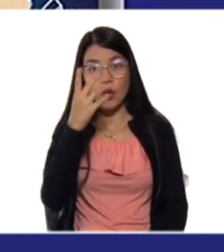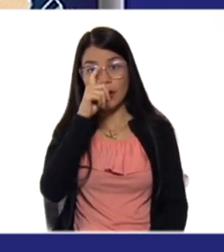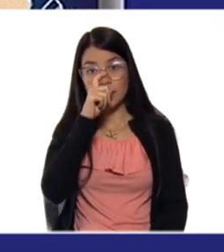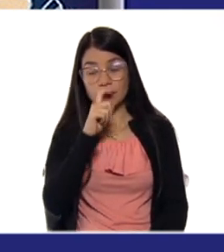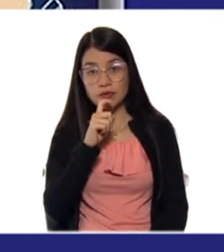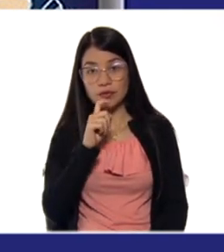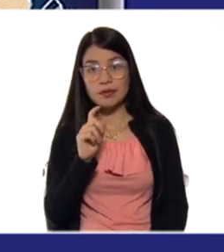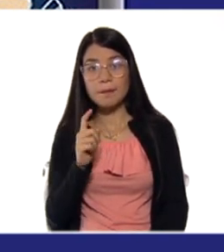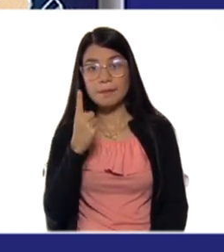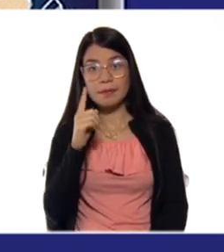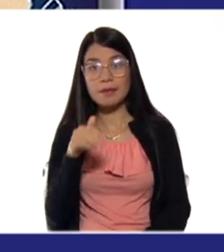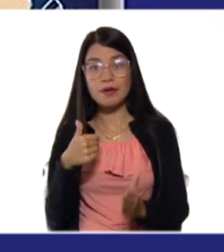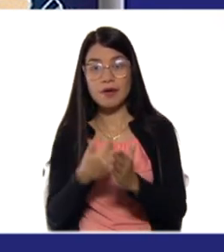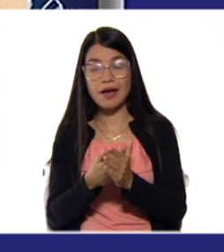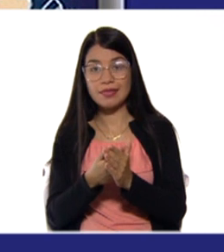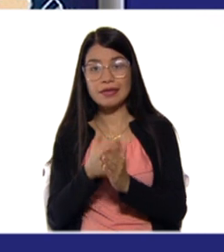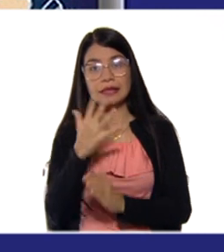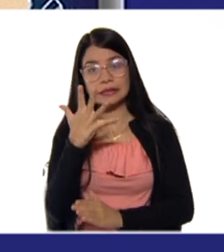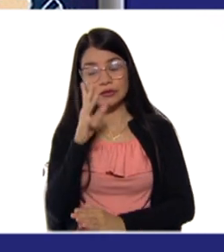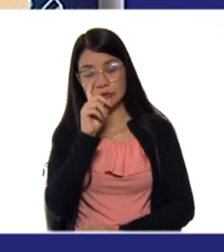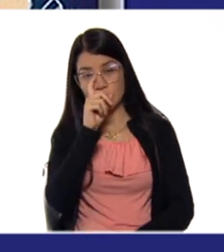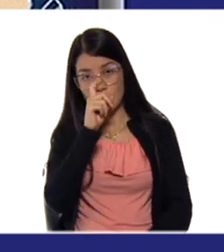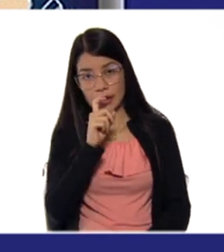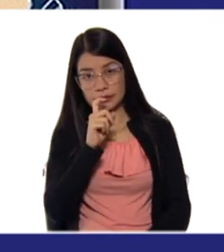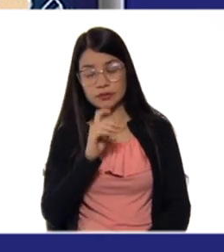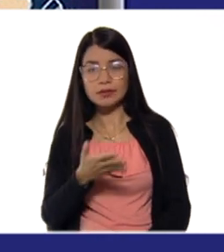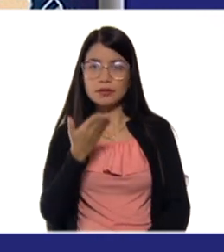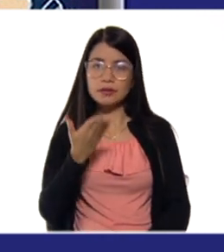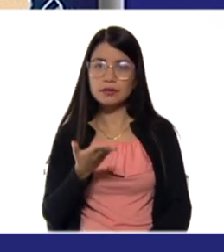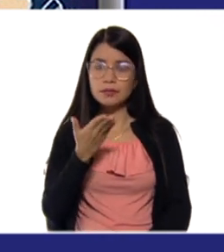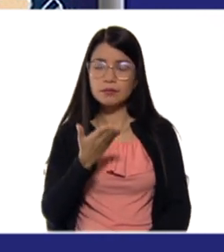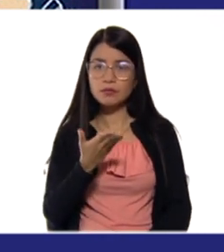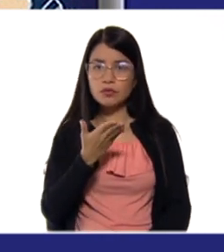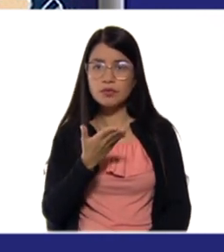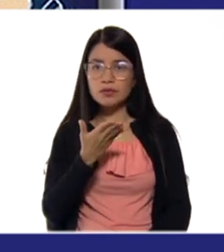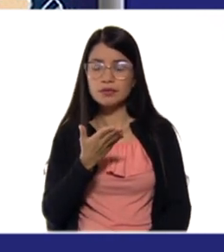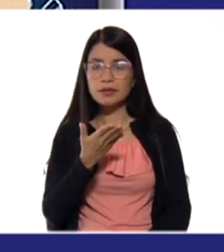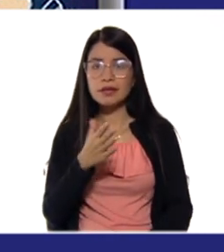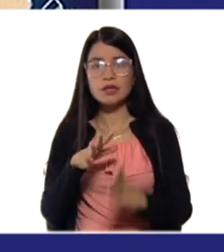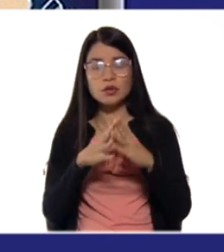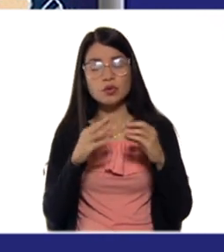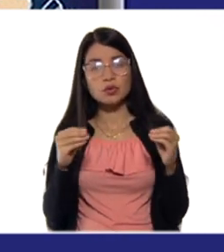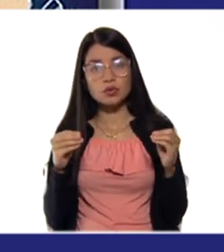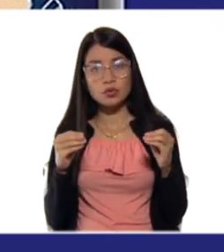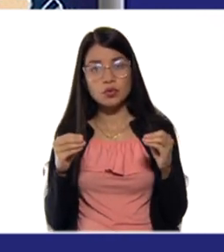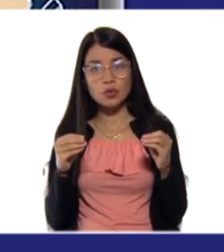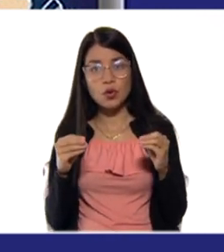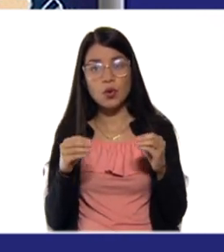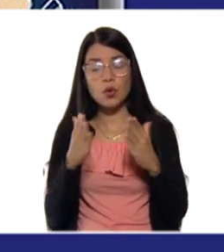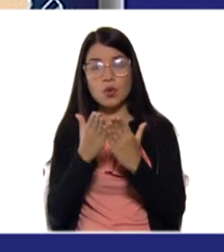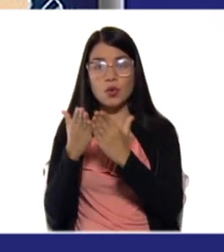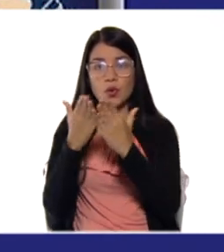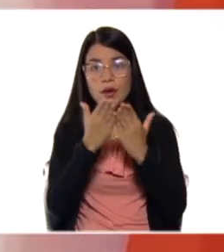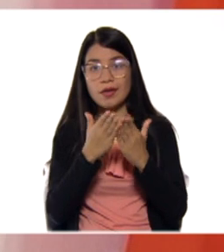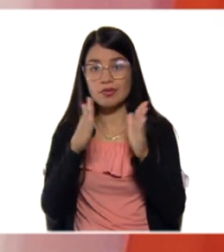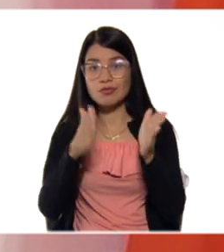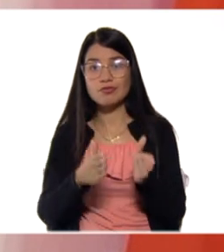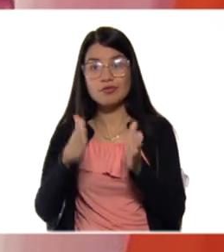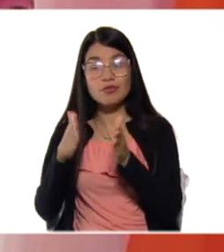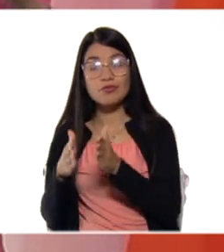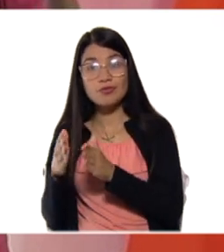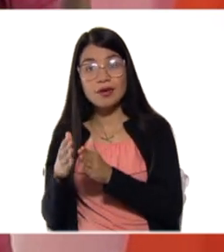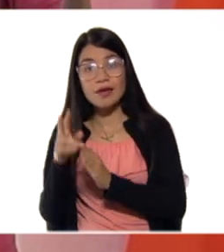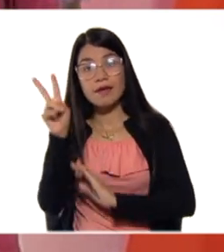primero, segundo, para todos. Es importante que toda mi población estudiantil de Venezuela vea